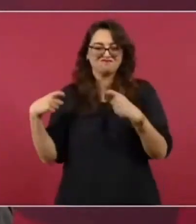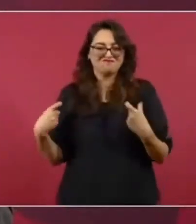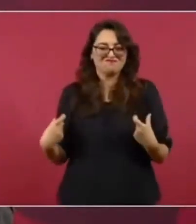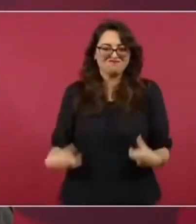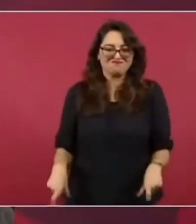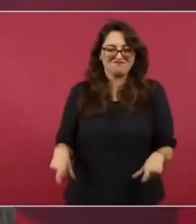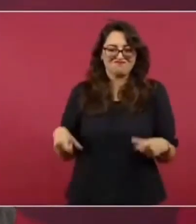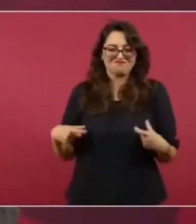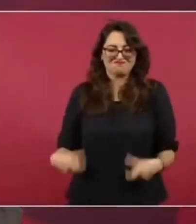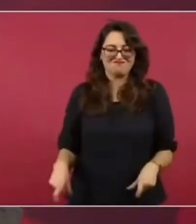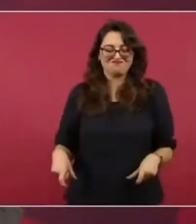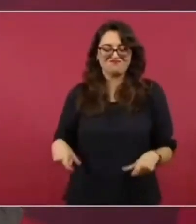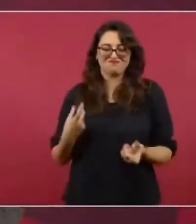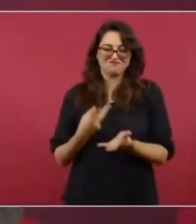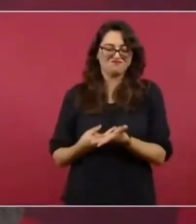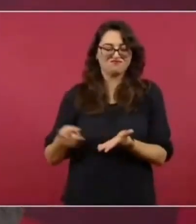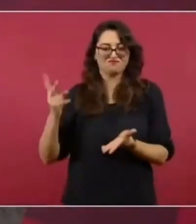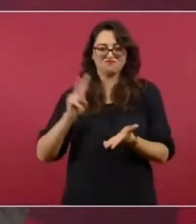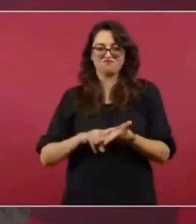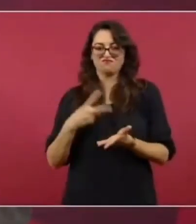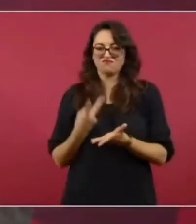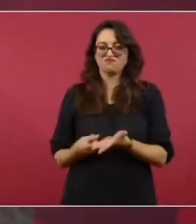cuatro o cinco veces más que yo